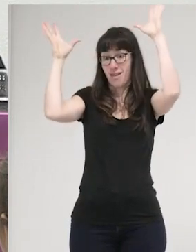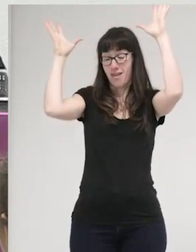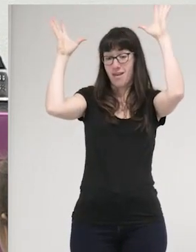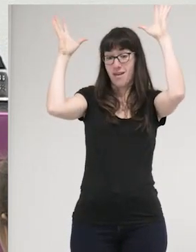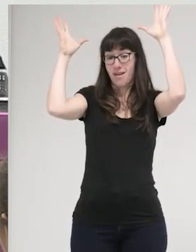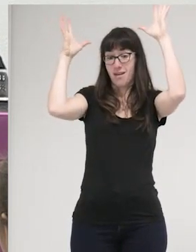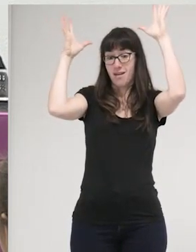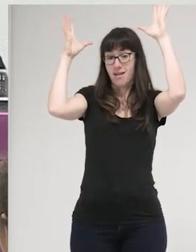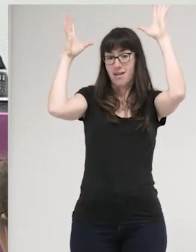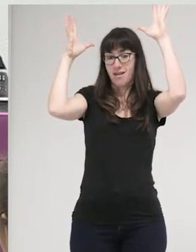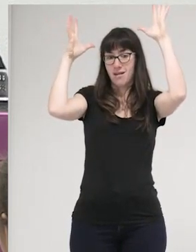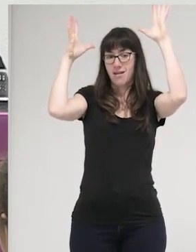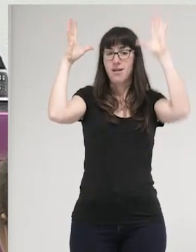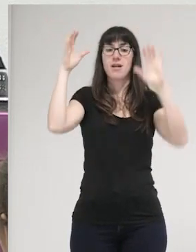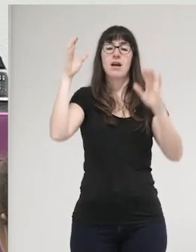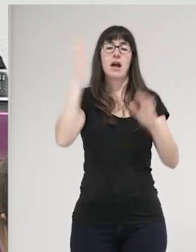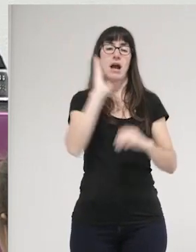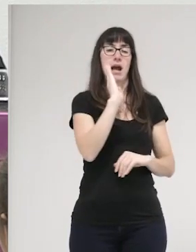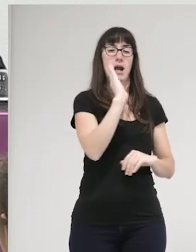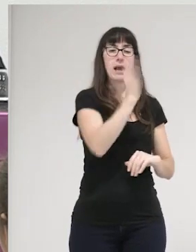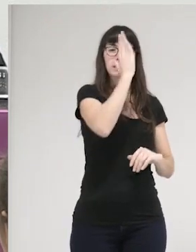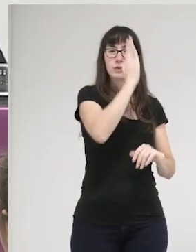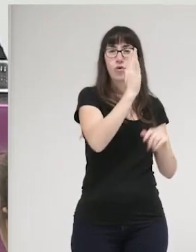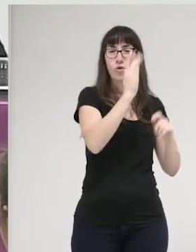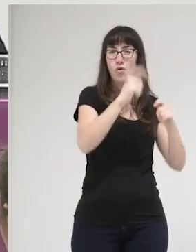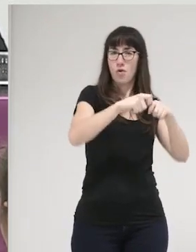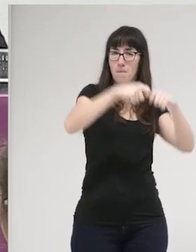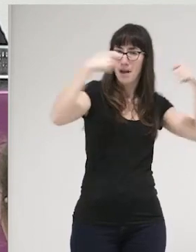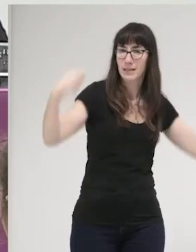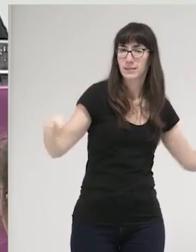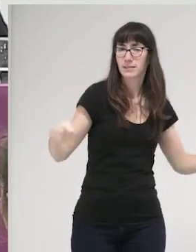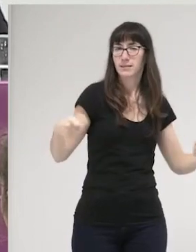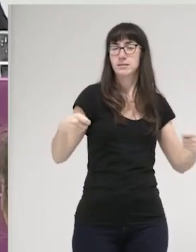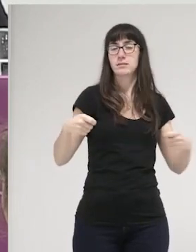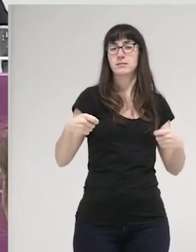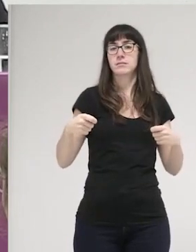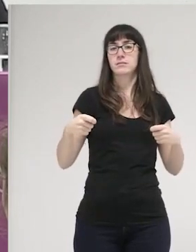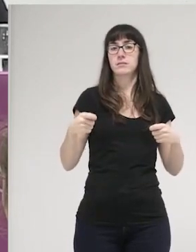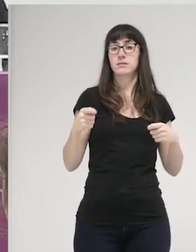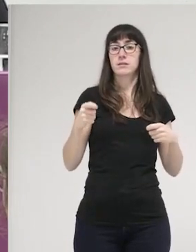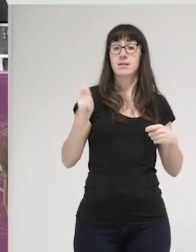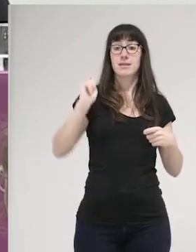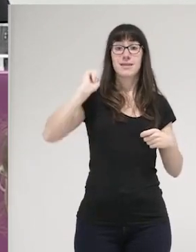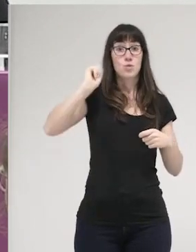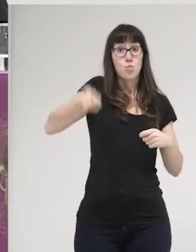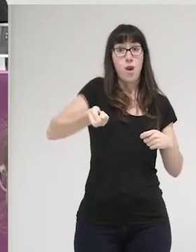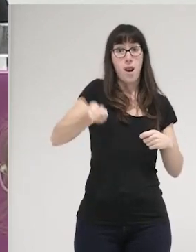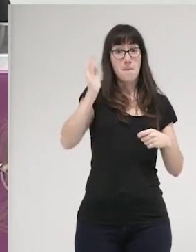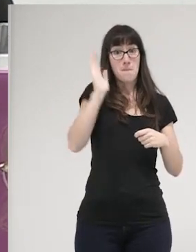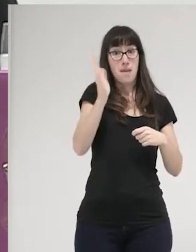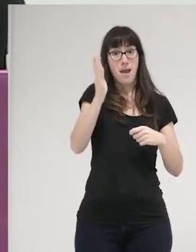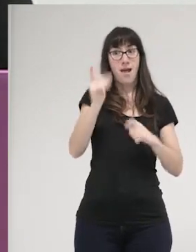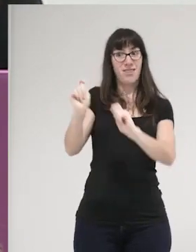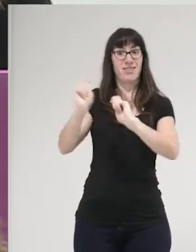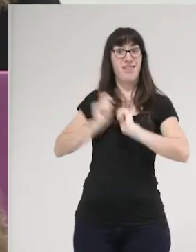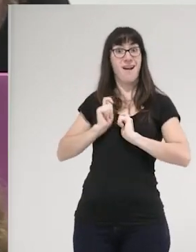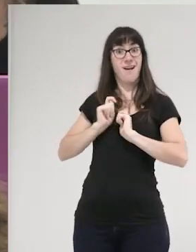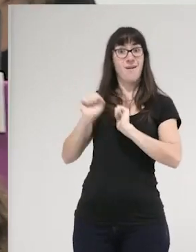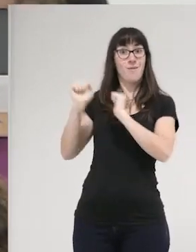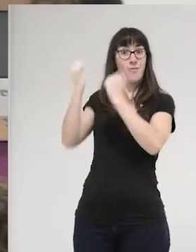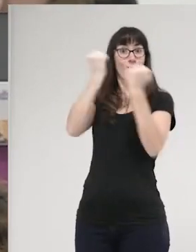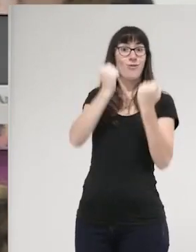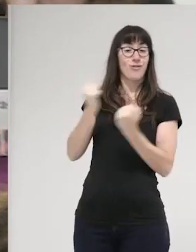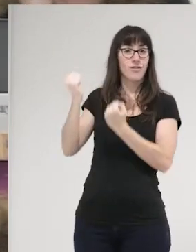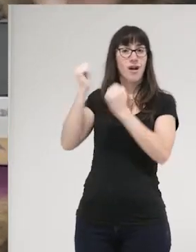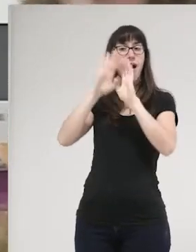incrementando los castigos, es decir, hacer de los tribunales penales nuestros protectores, está haciendo que